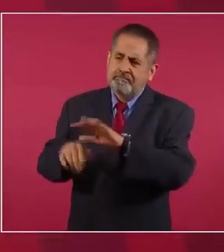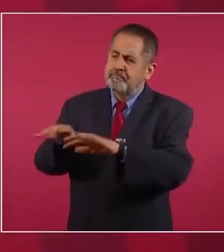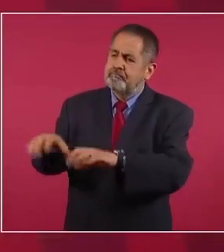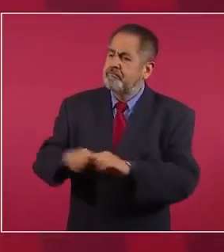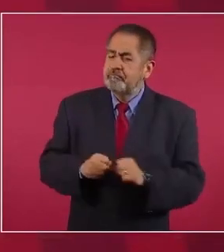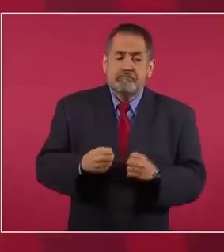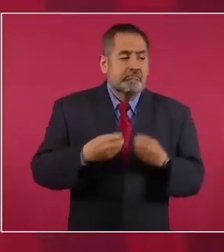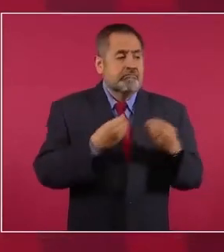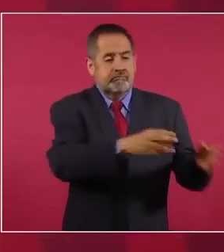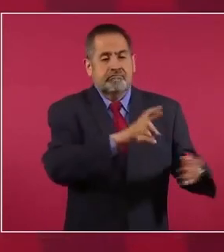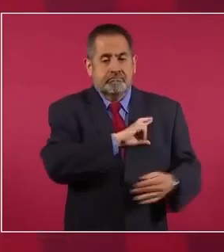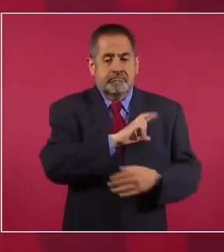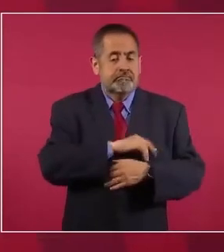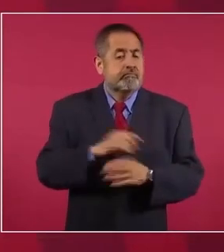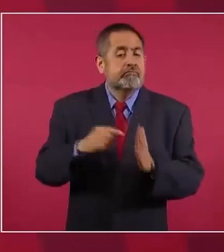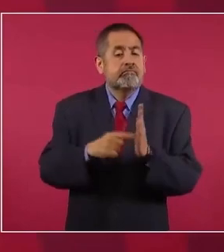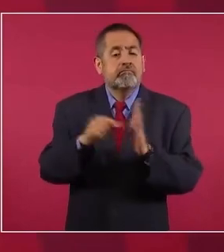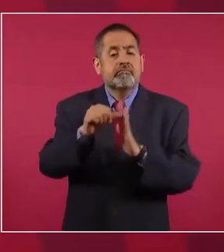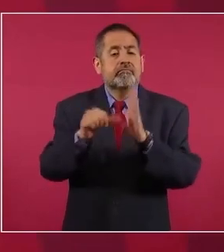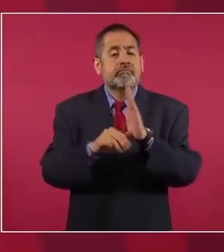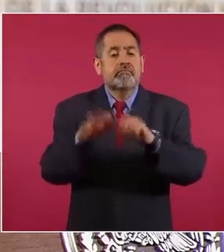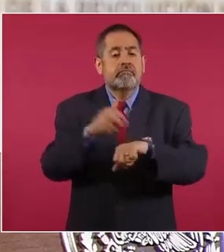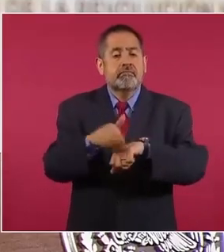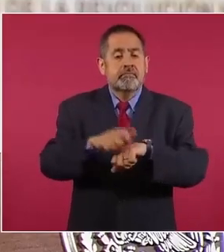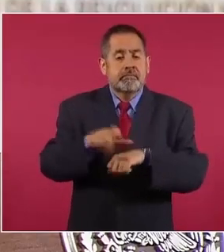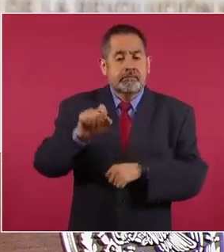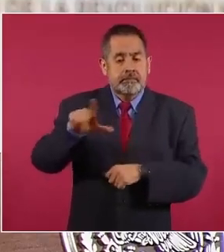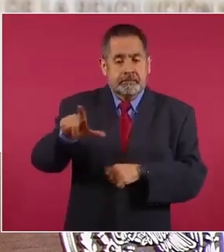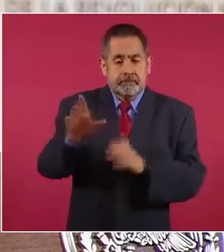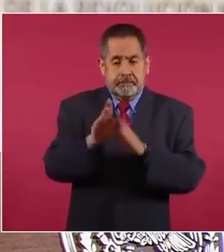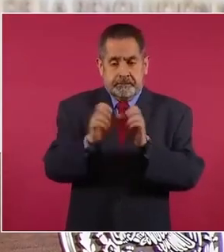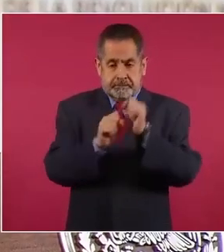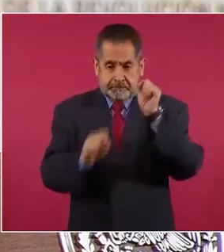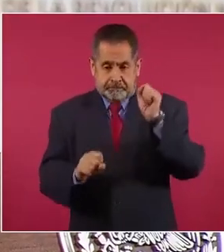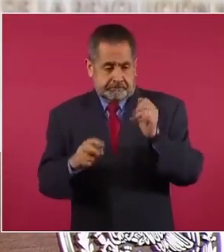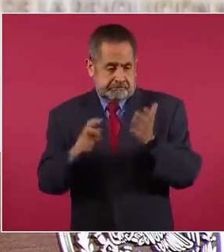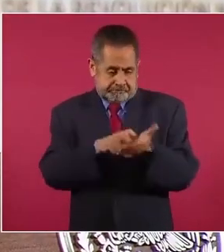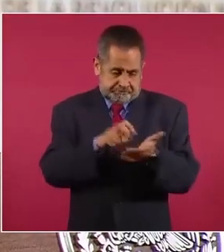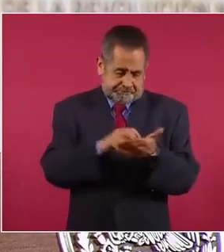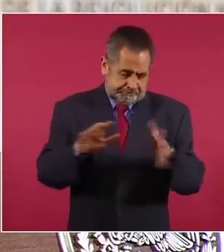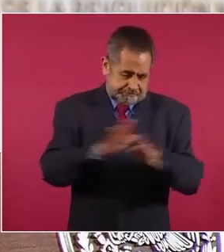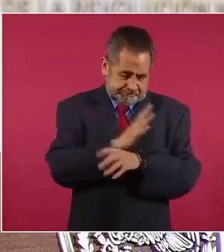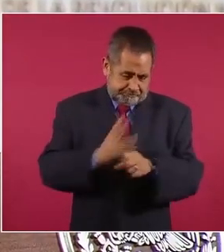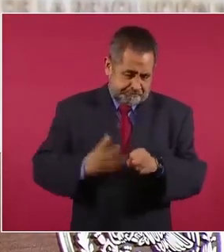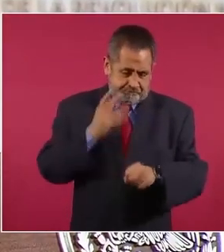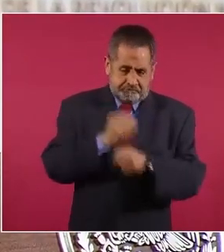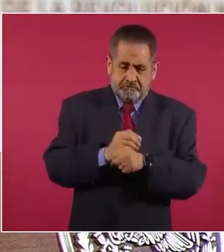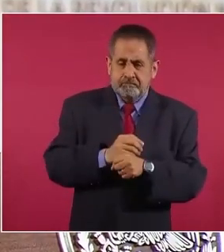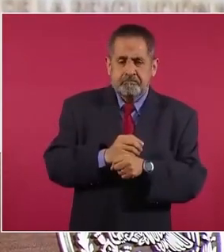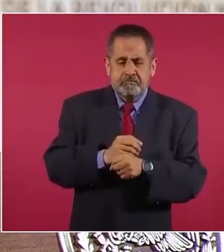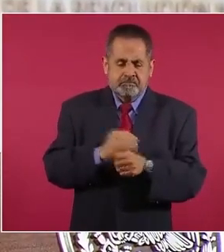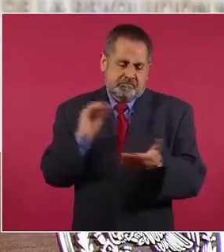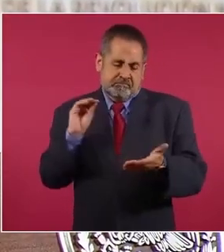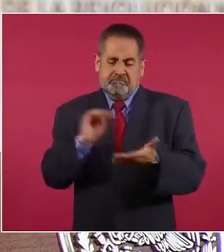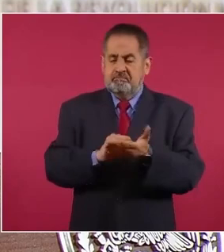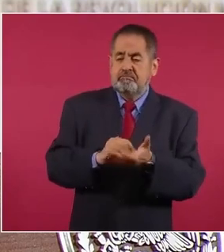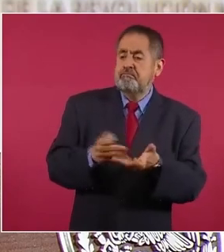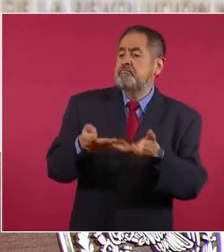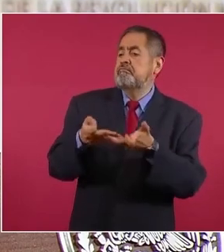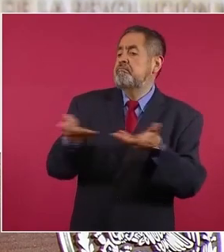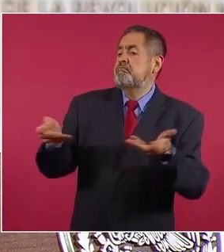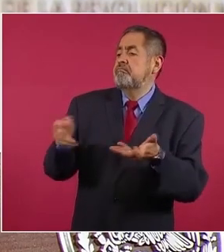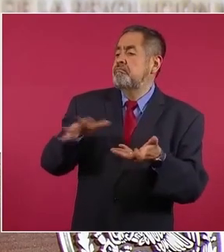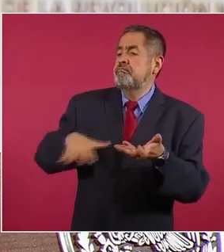modificaron el artículo 27 constitucional y pusieron las tierras ejidales al